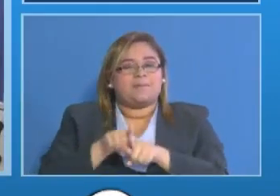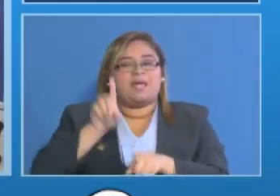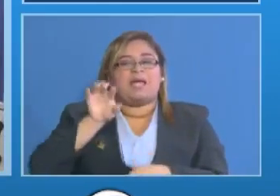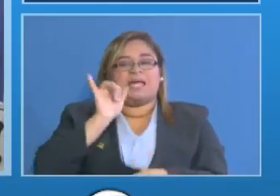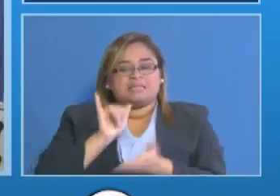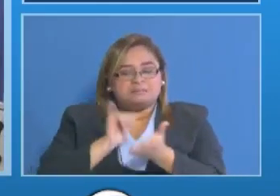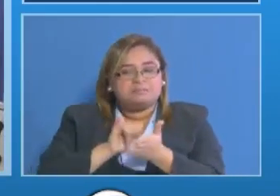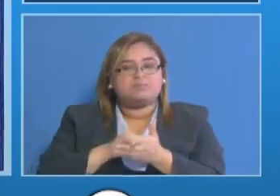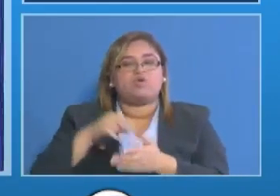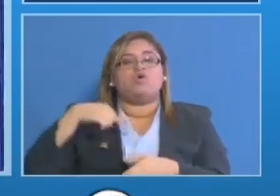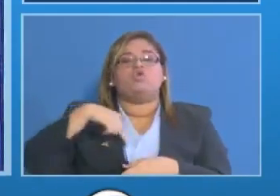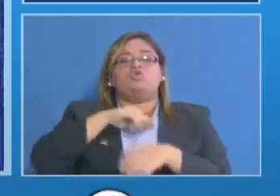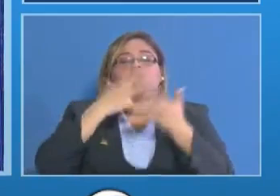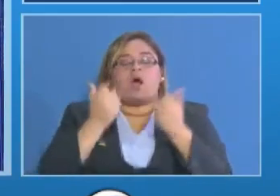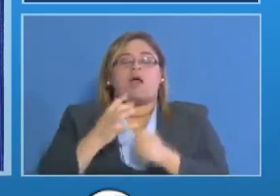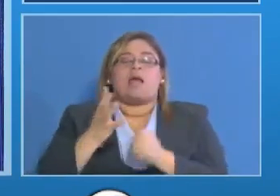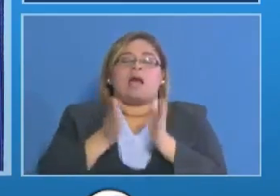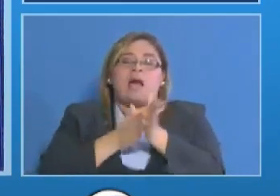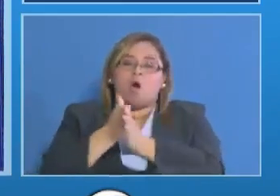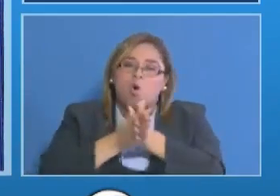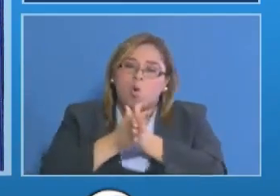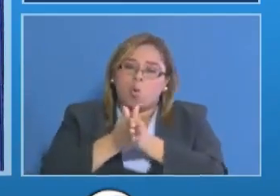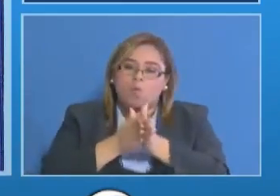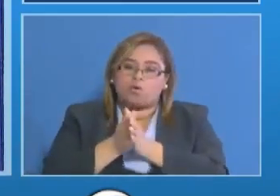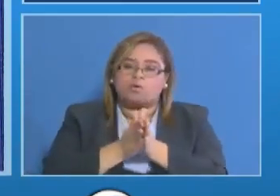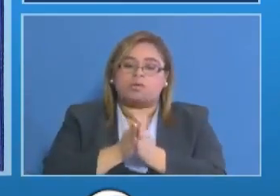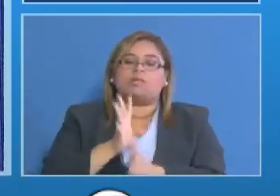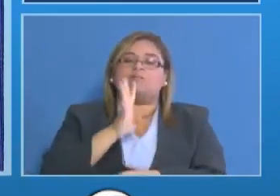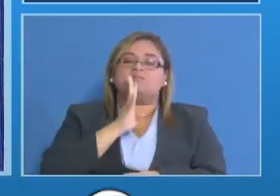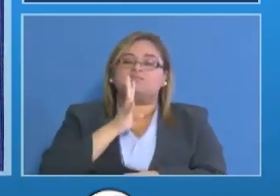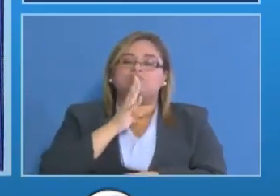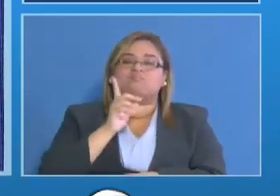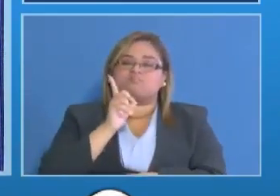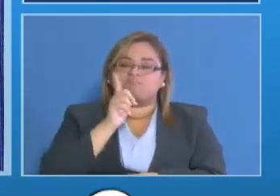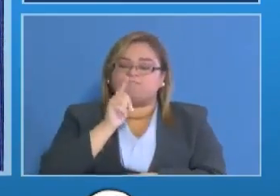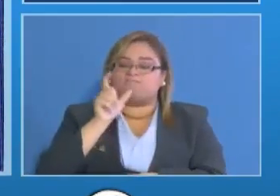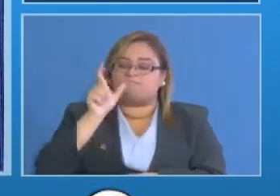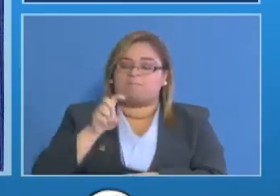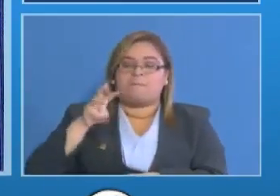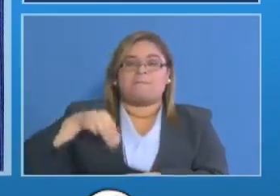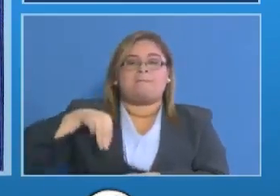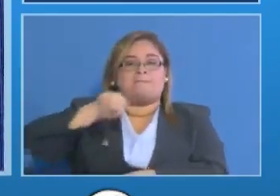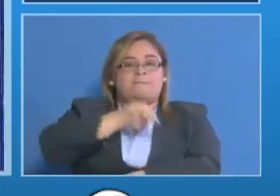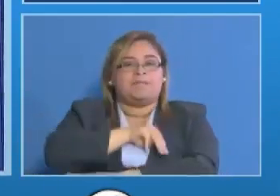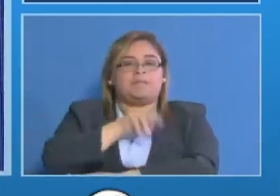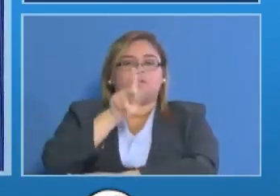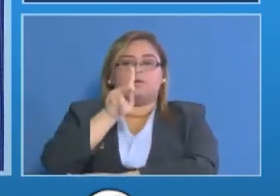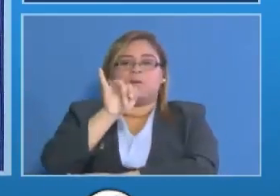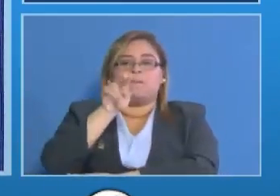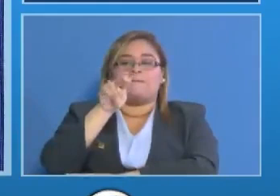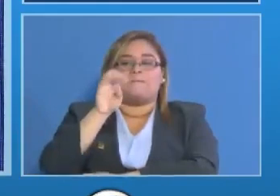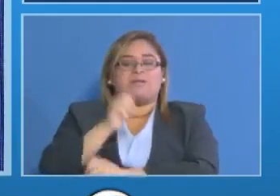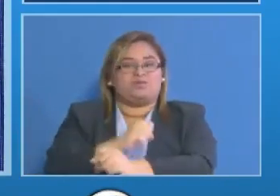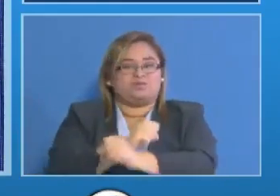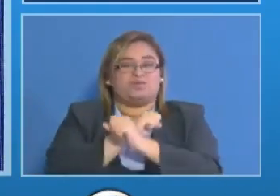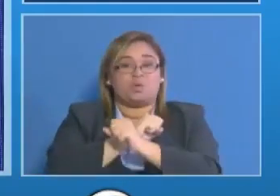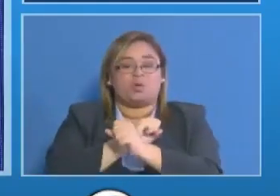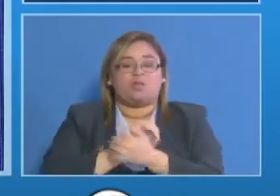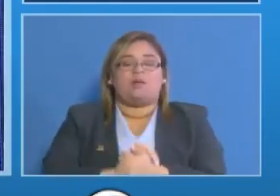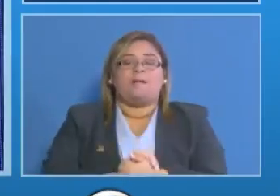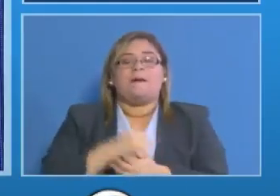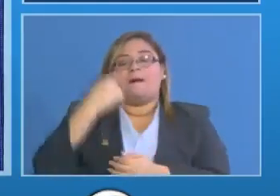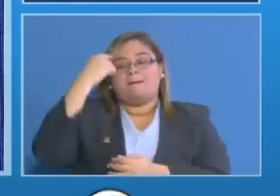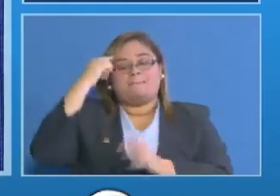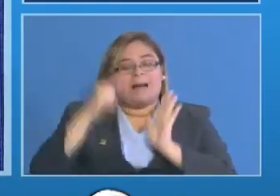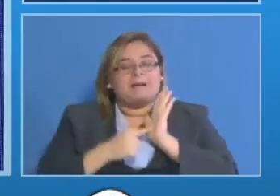queremos darle la oportunidad al ministro Pino para que nos presente un